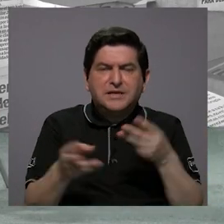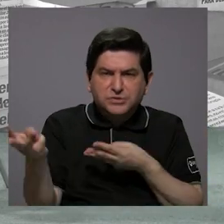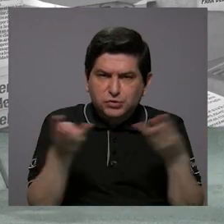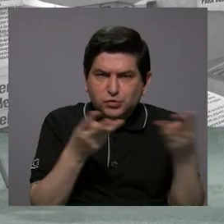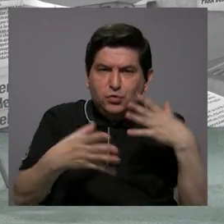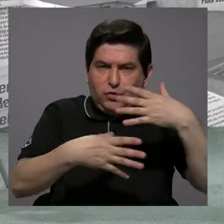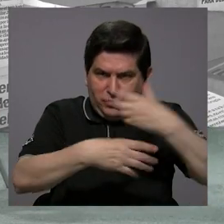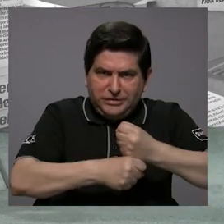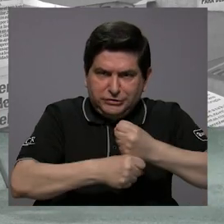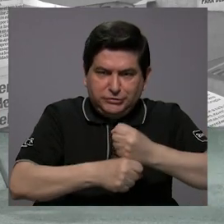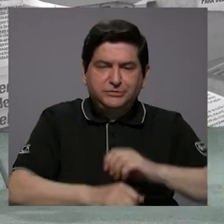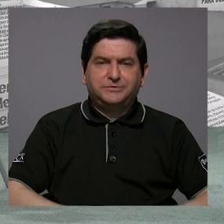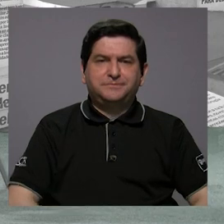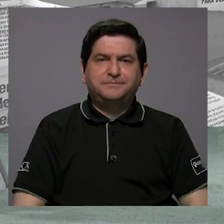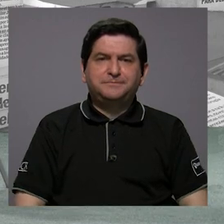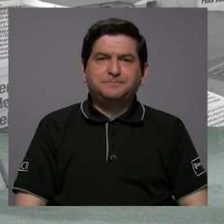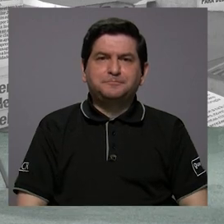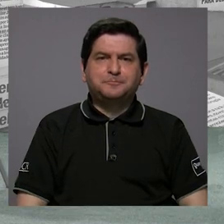que se hizo,